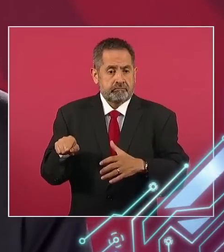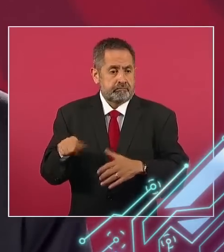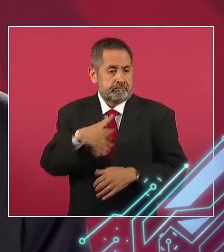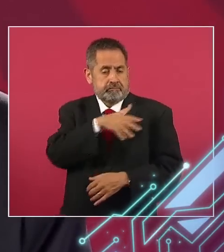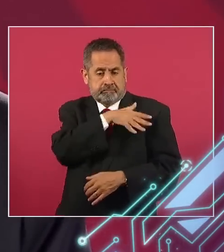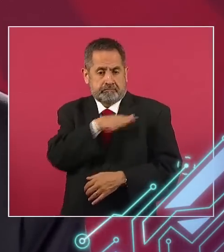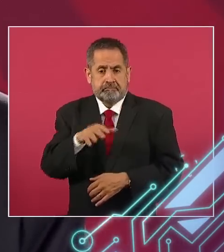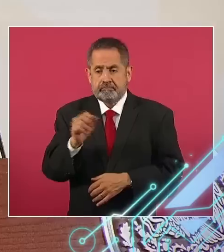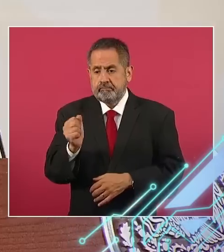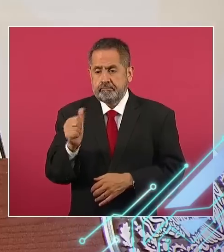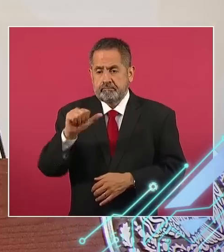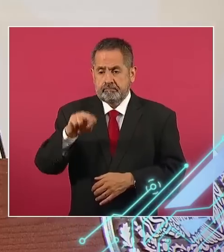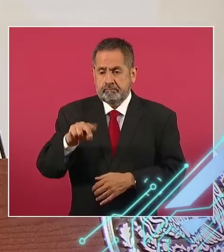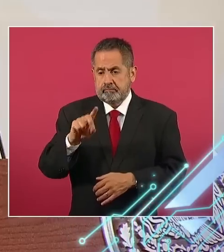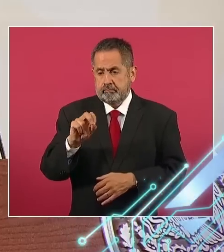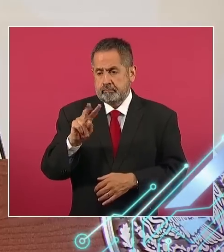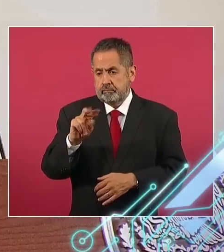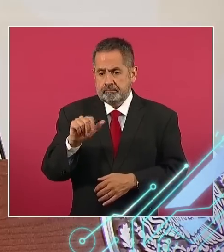Sandoval